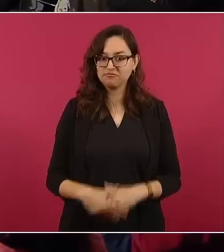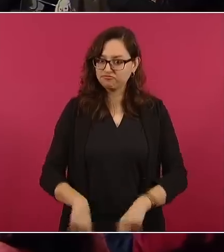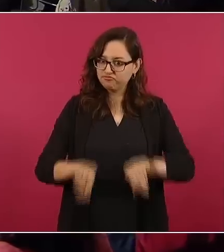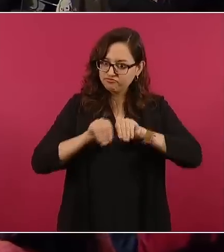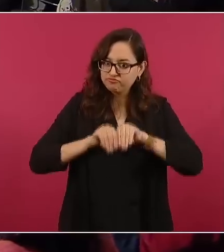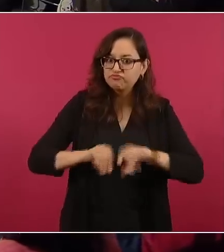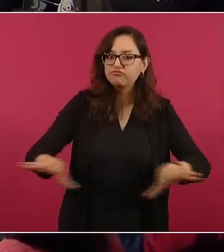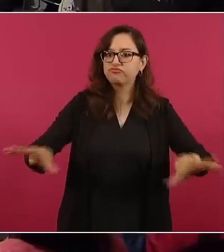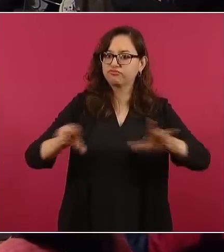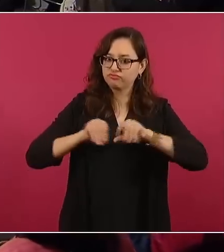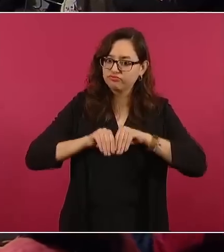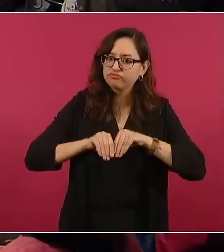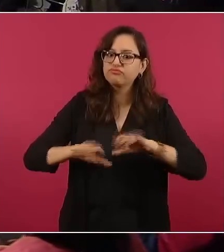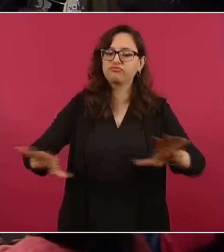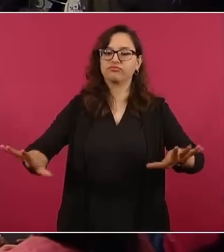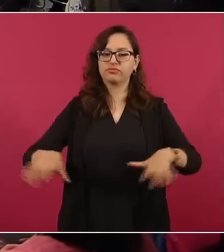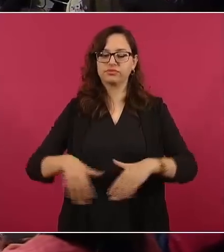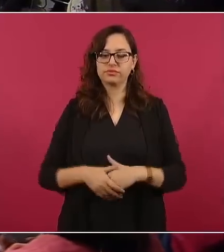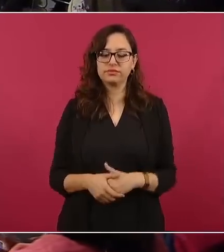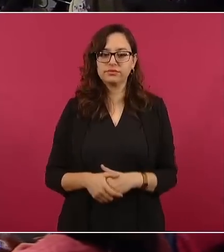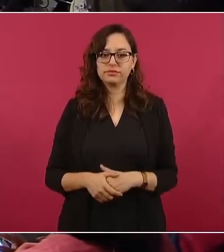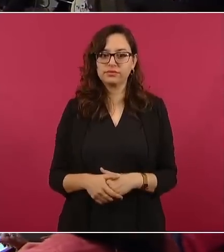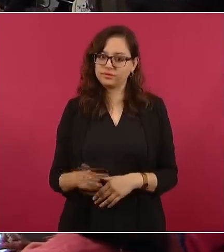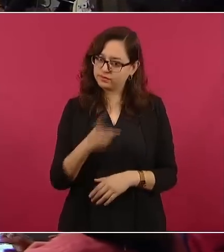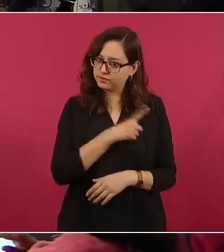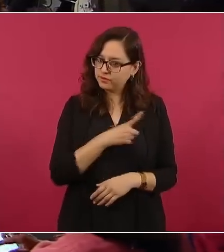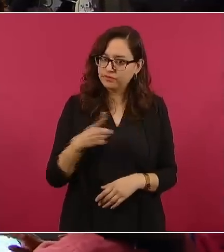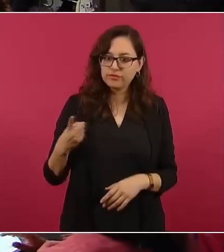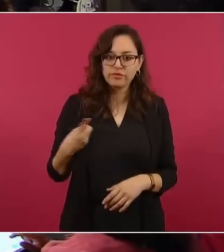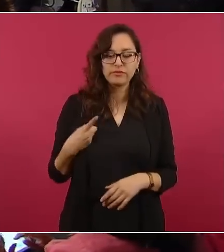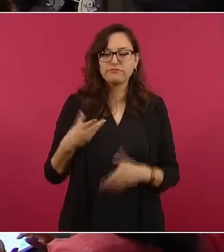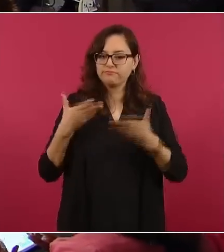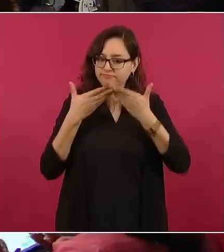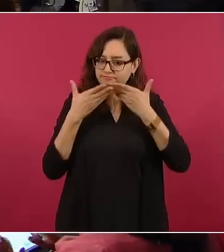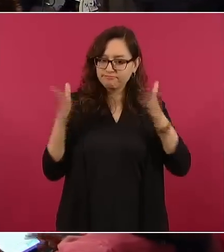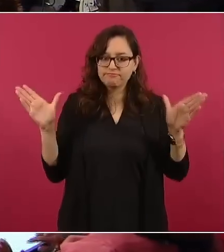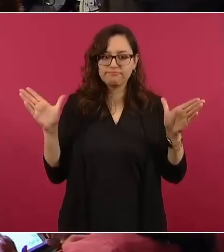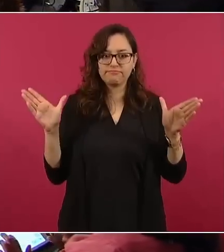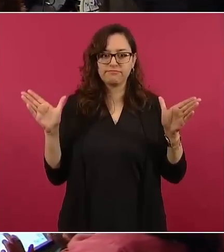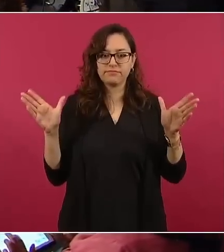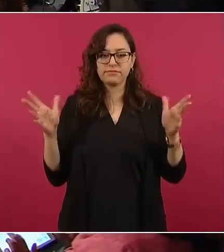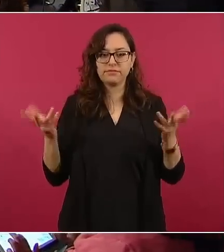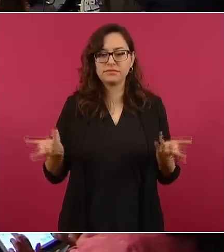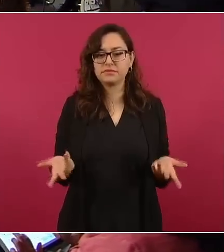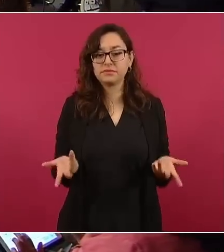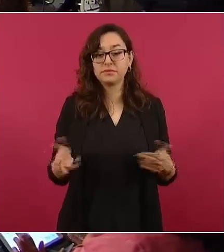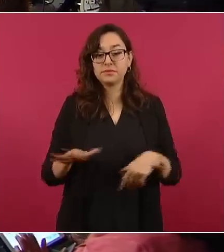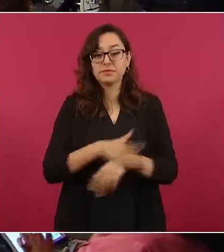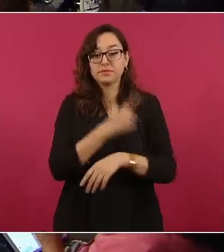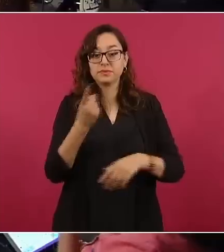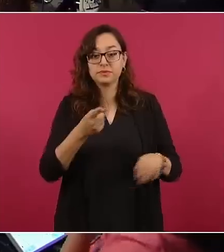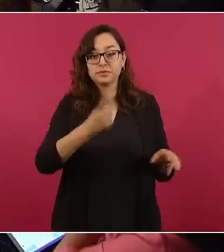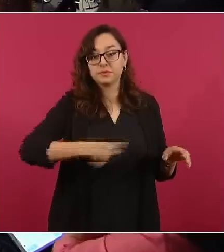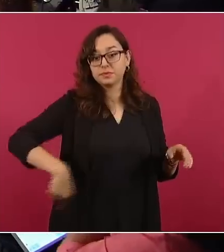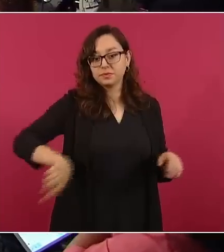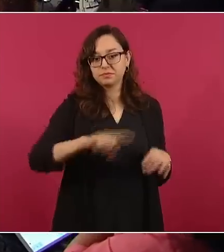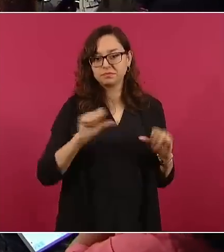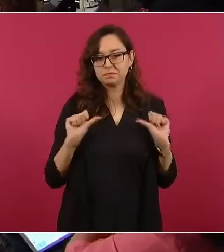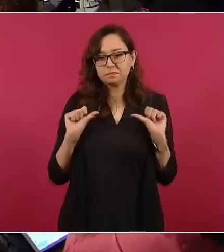actuaban como en el anonimato